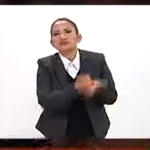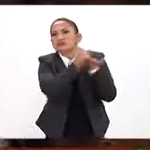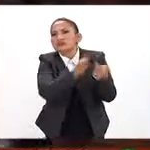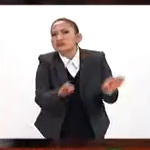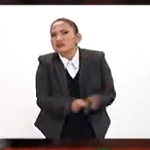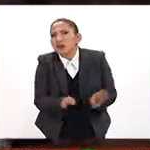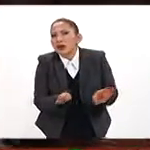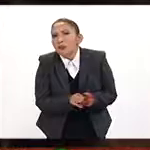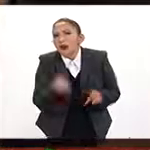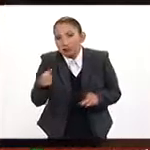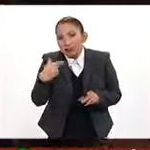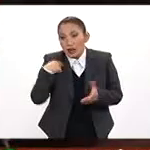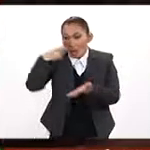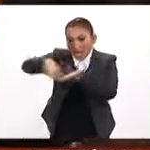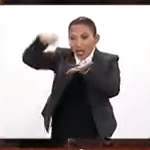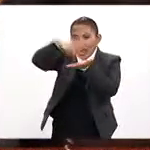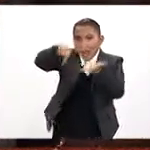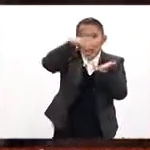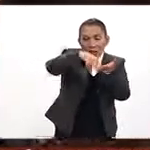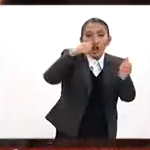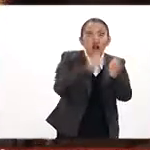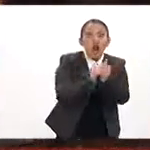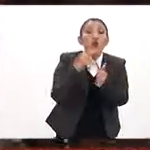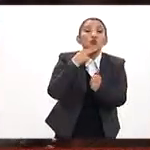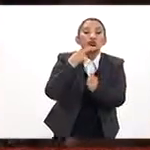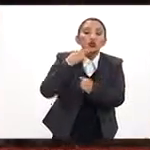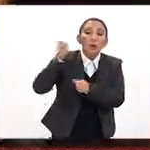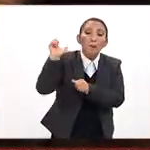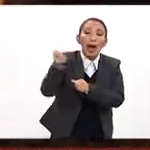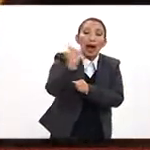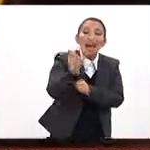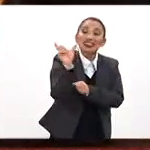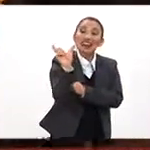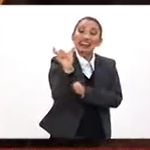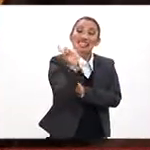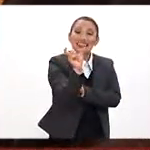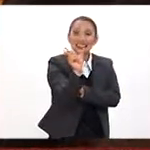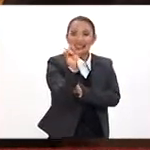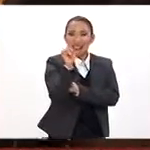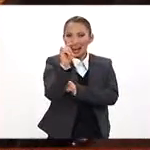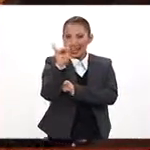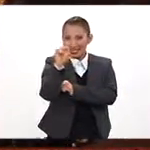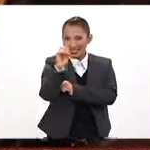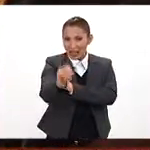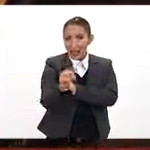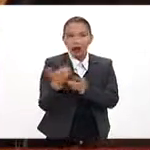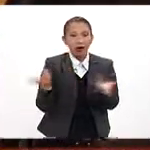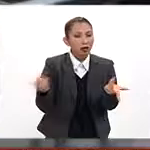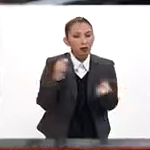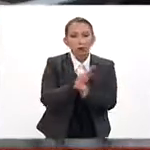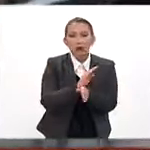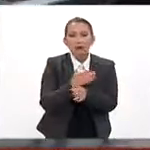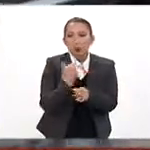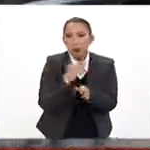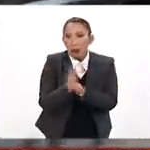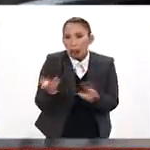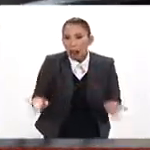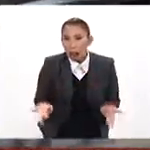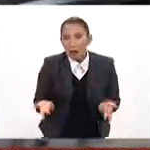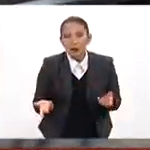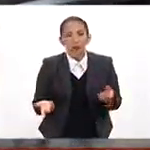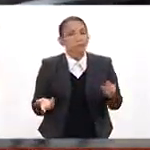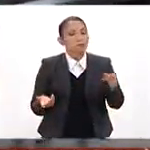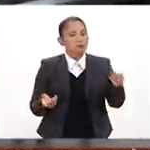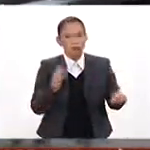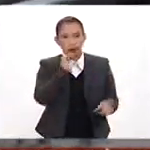Porque está por un lado consumir, por medio de tarjetas bancarias únicamente, eso en qué beneficia, en qué nos ayuda. Pero por otro lado está